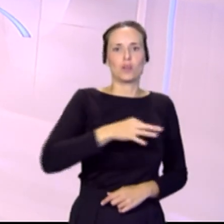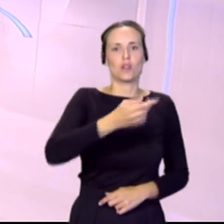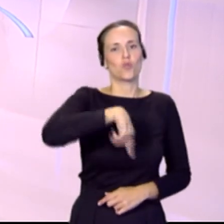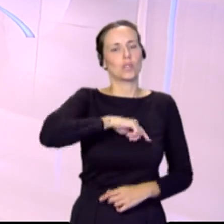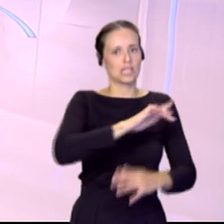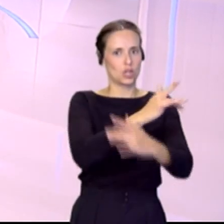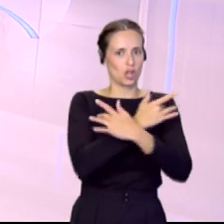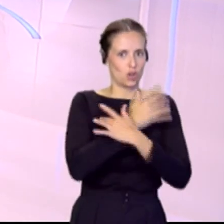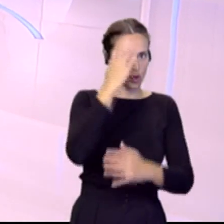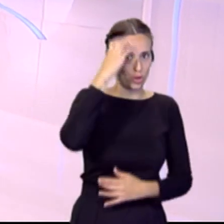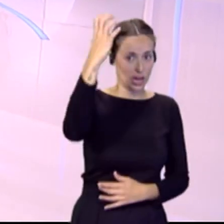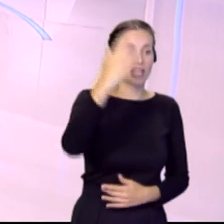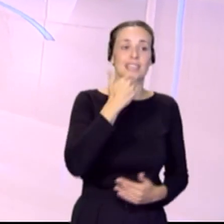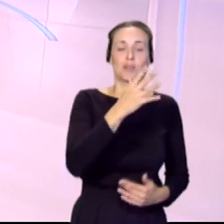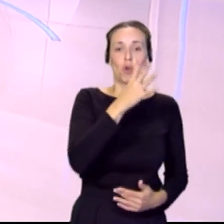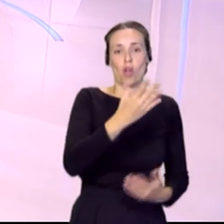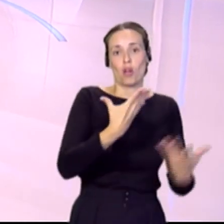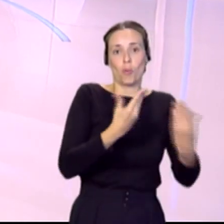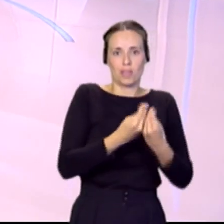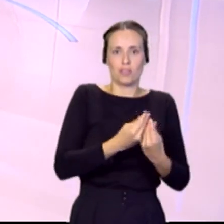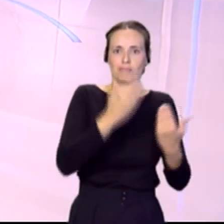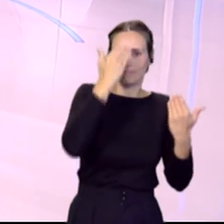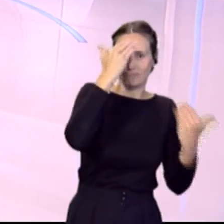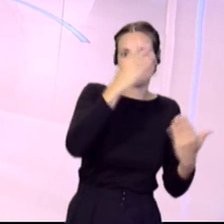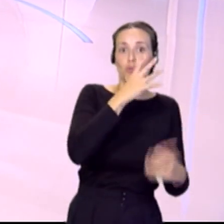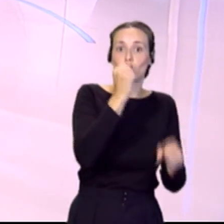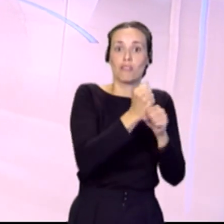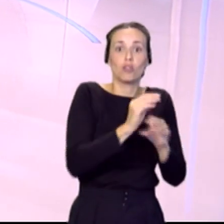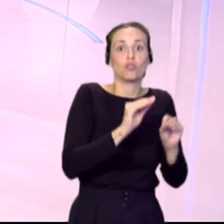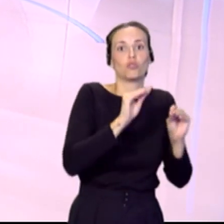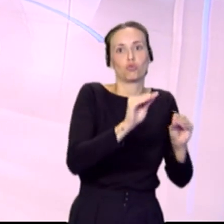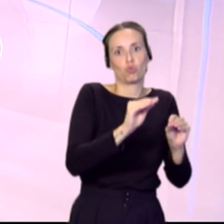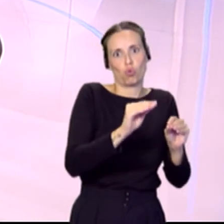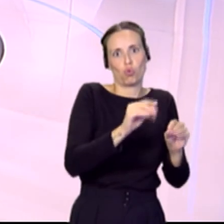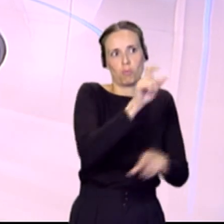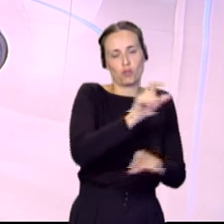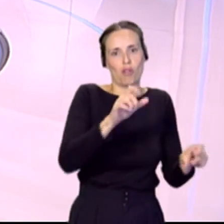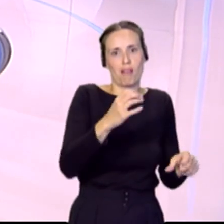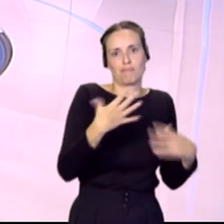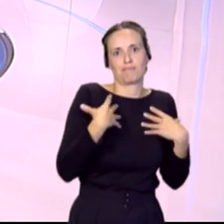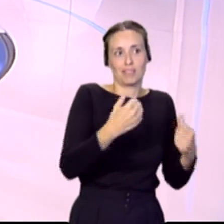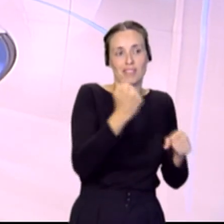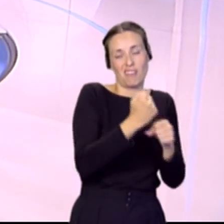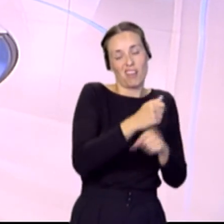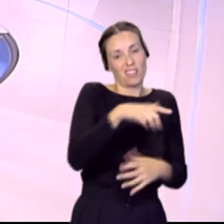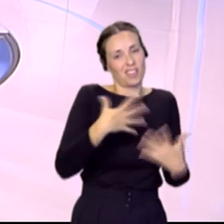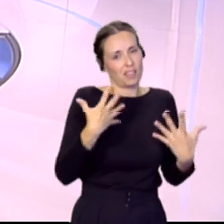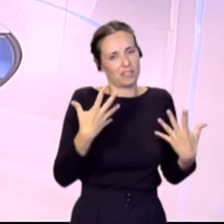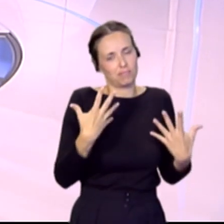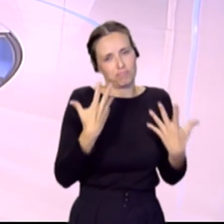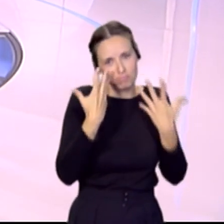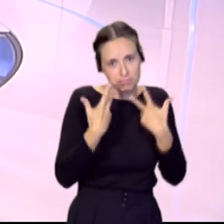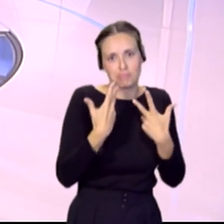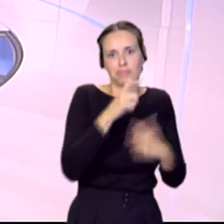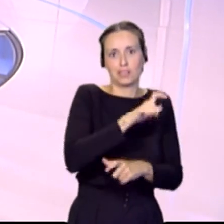placer que nos haya acompañado y enhorabuena por ese trabajo que también hace el personal sanitario en este drama humano que estamos viviendo en la